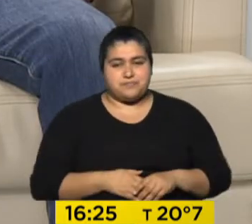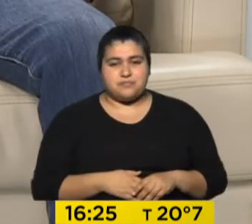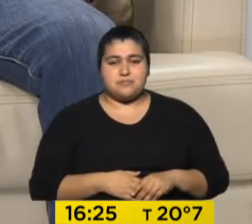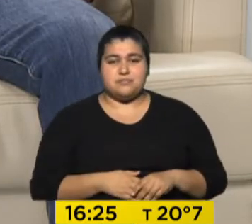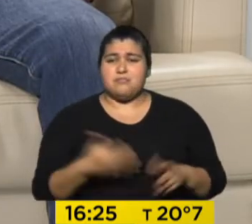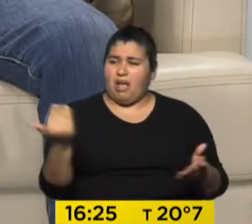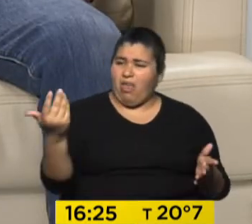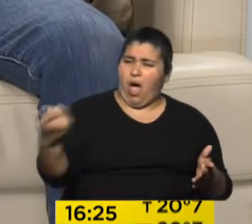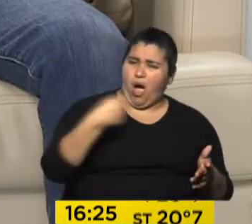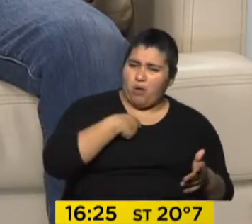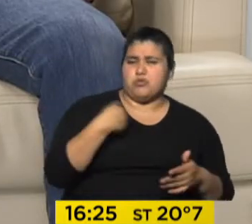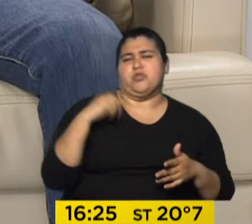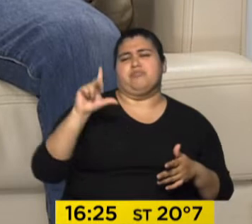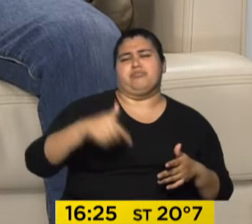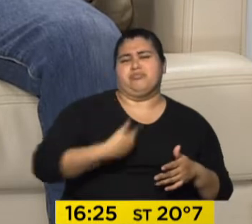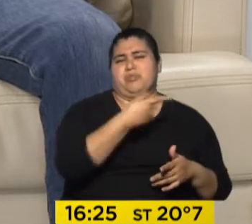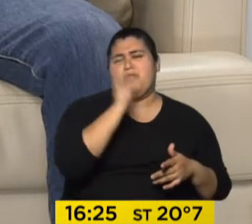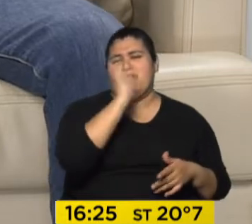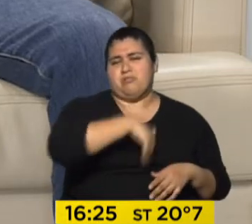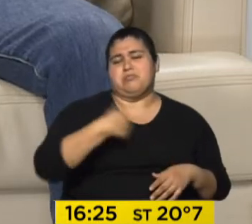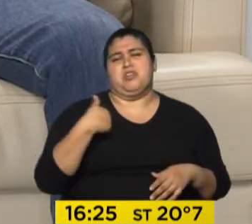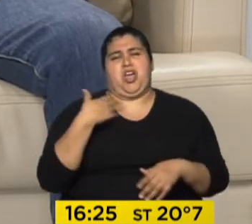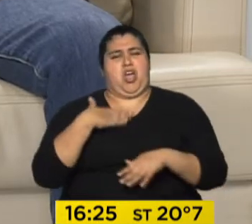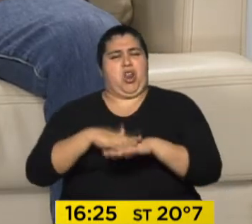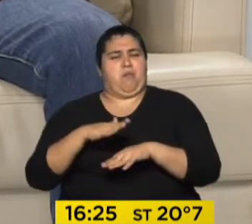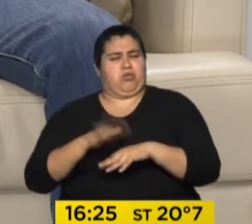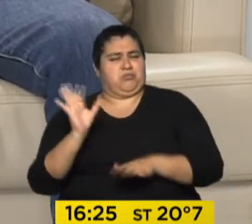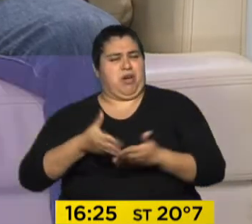Vos lo hacés muy lento, dejame a mí. Mirá, lúper.